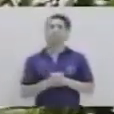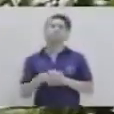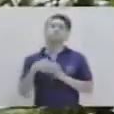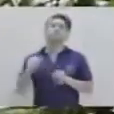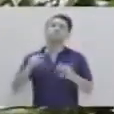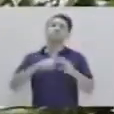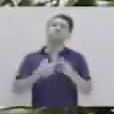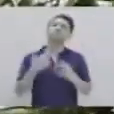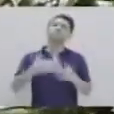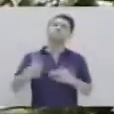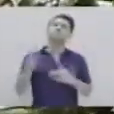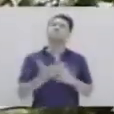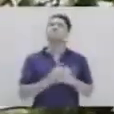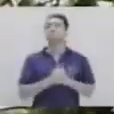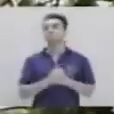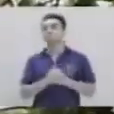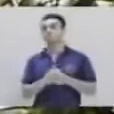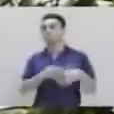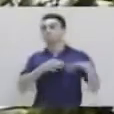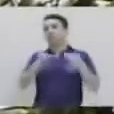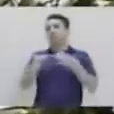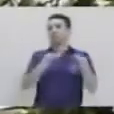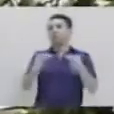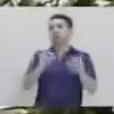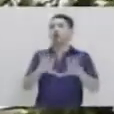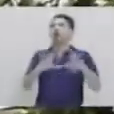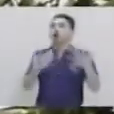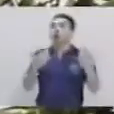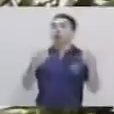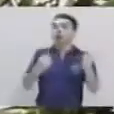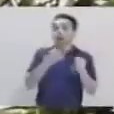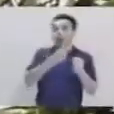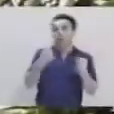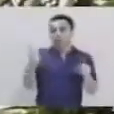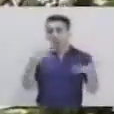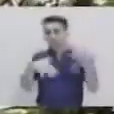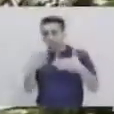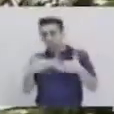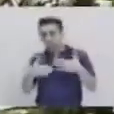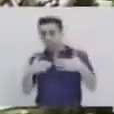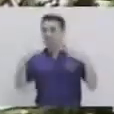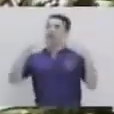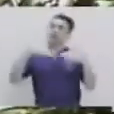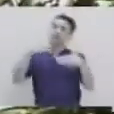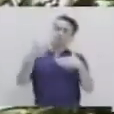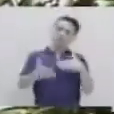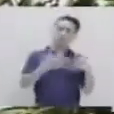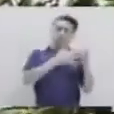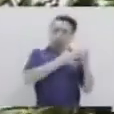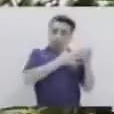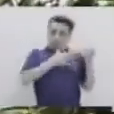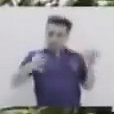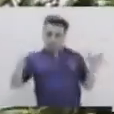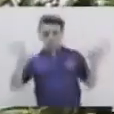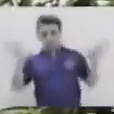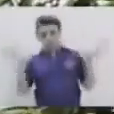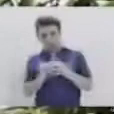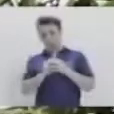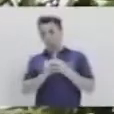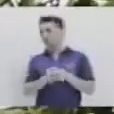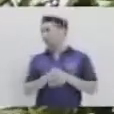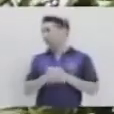Entonces vamos a empezar explicando cómo se realiza cada una y después las hacemos en